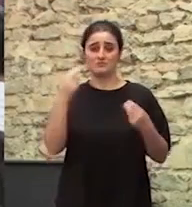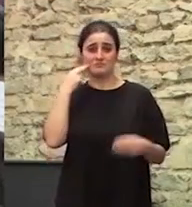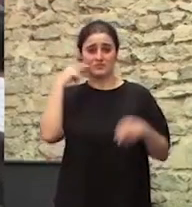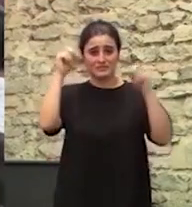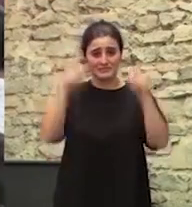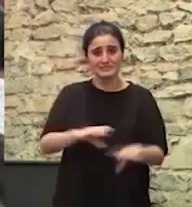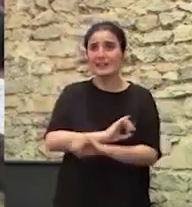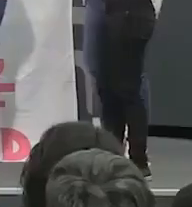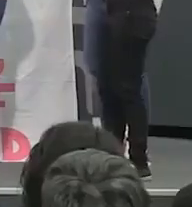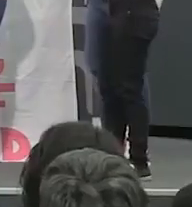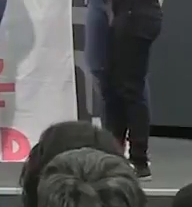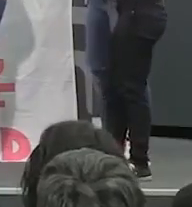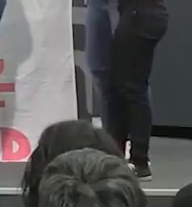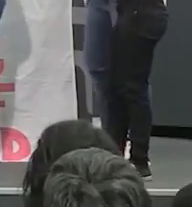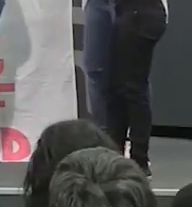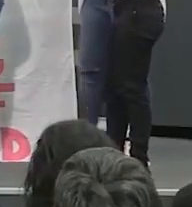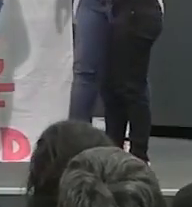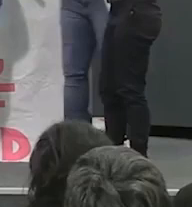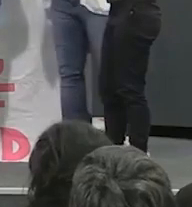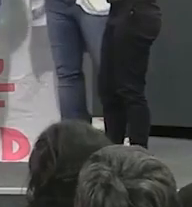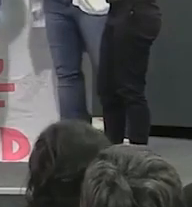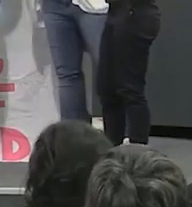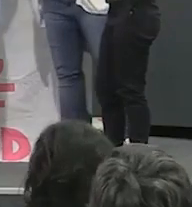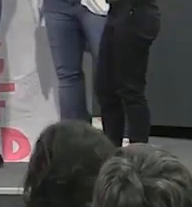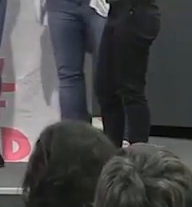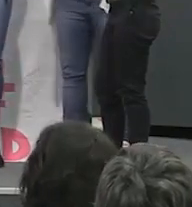a la libertad glúte y